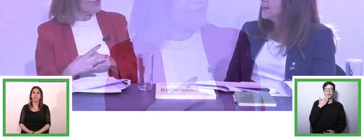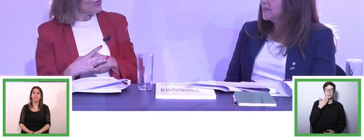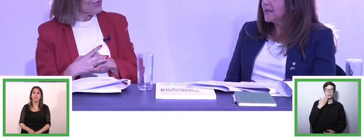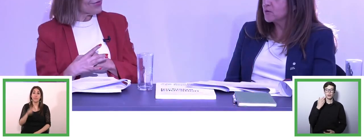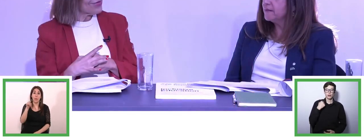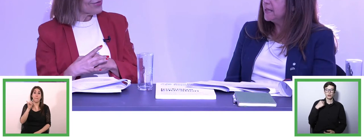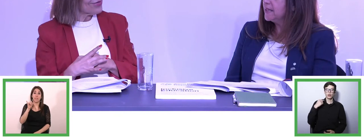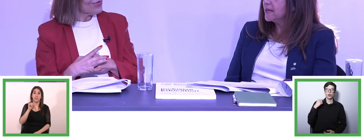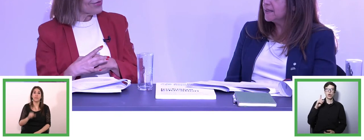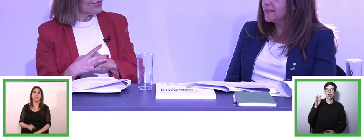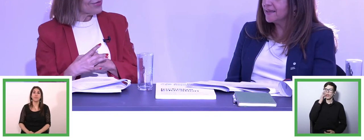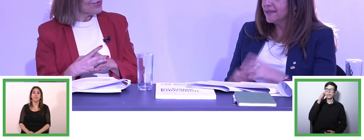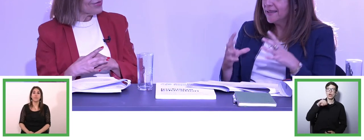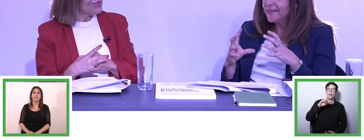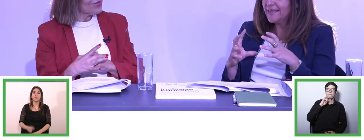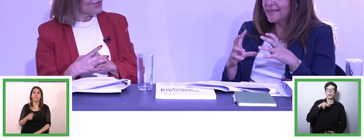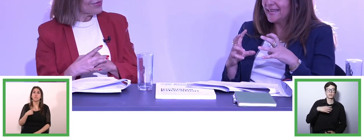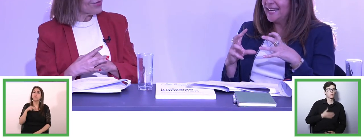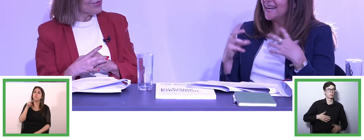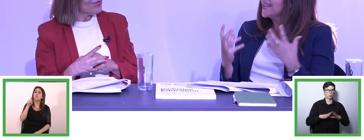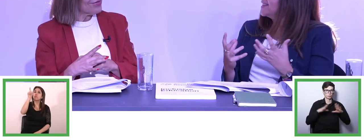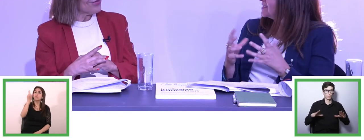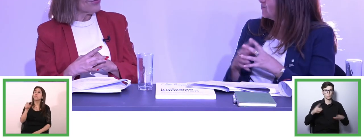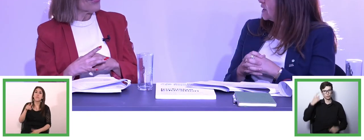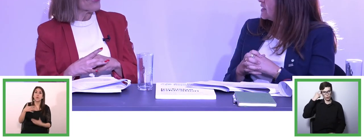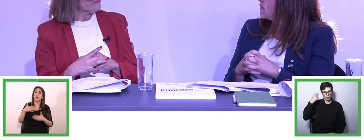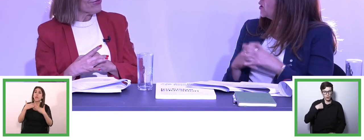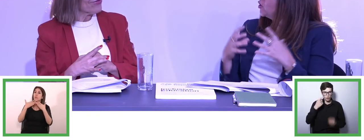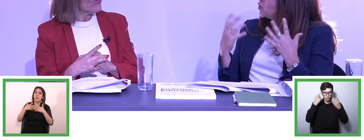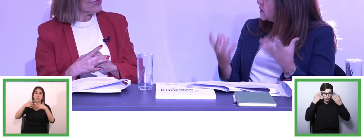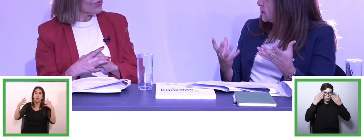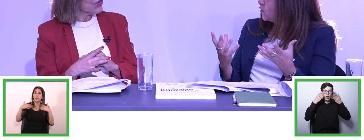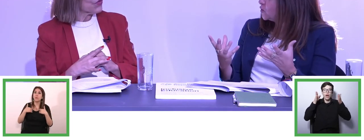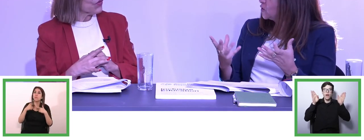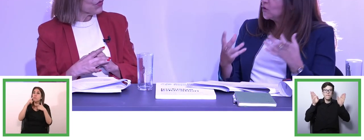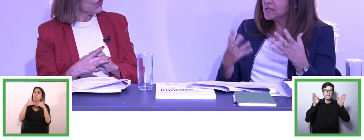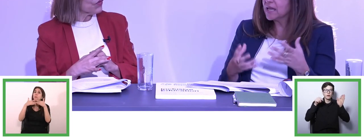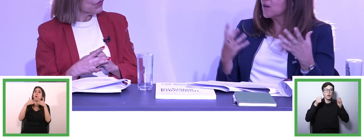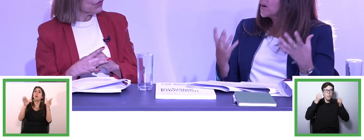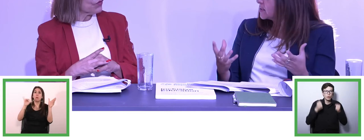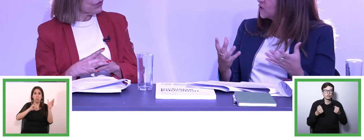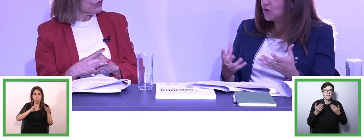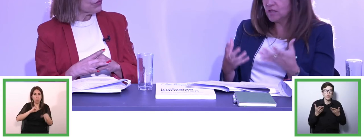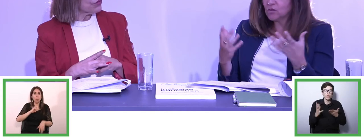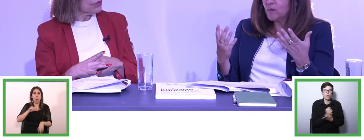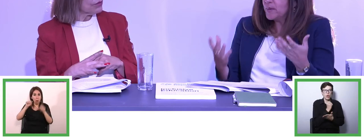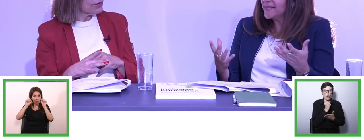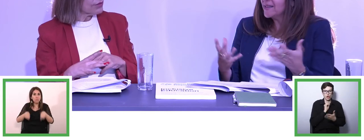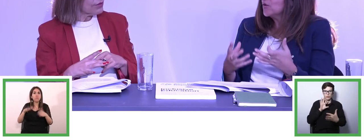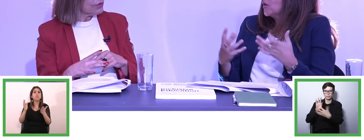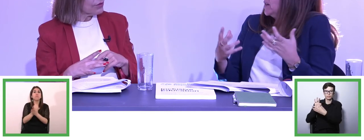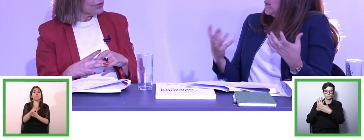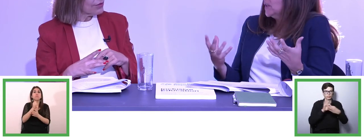la posibilidad de generar redes de poder conocernos todas aquellas organizaciones o